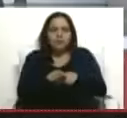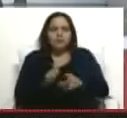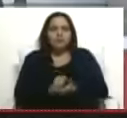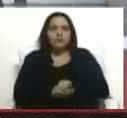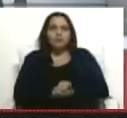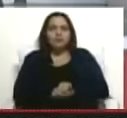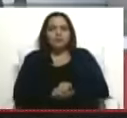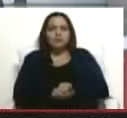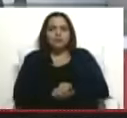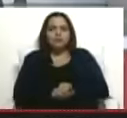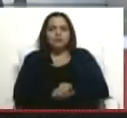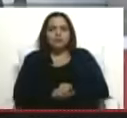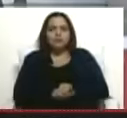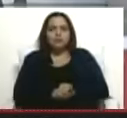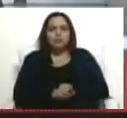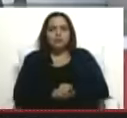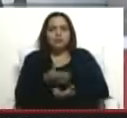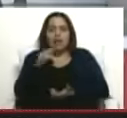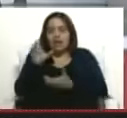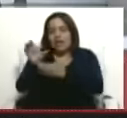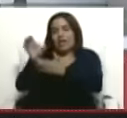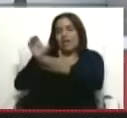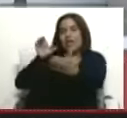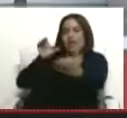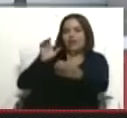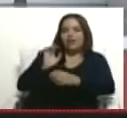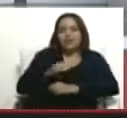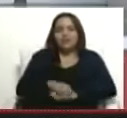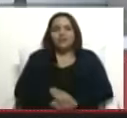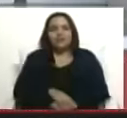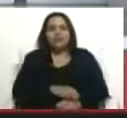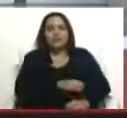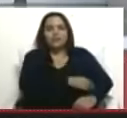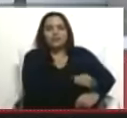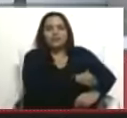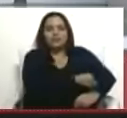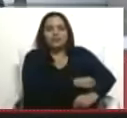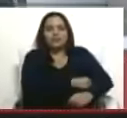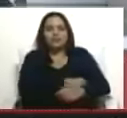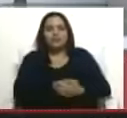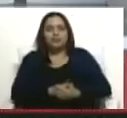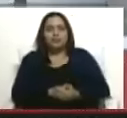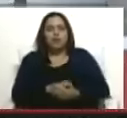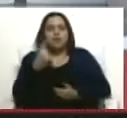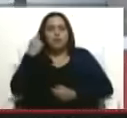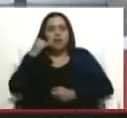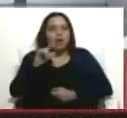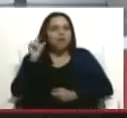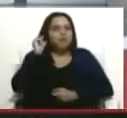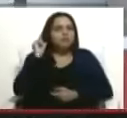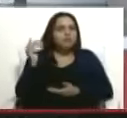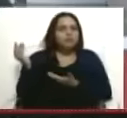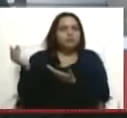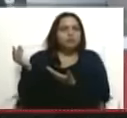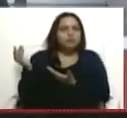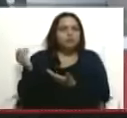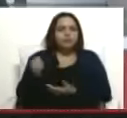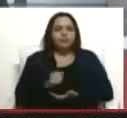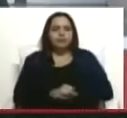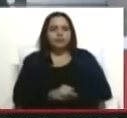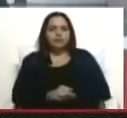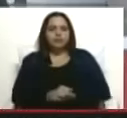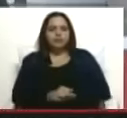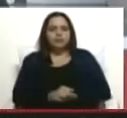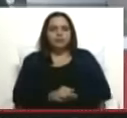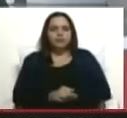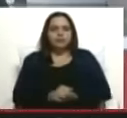la nota. Está como lejos, fiscal. Ajá. Y la señora está acá, lamentablemente, ¿no?,